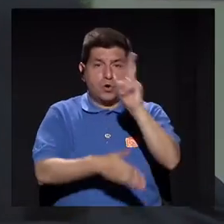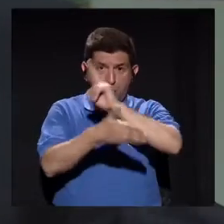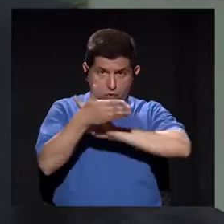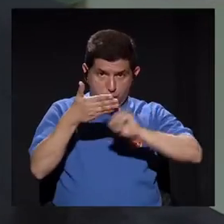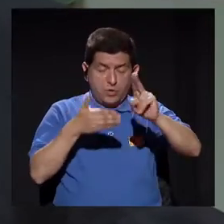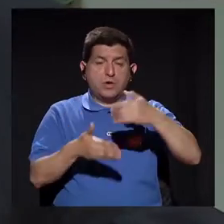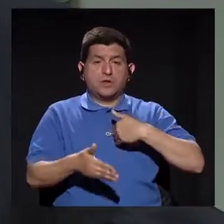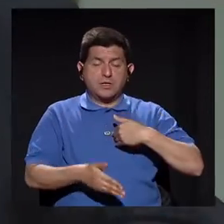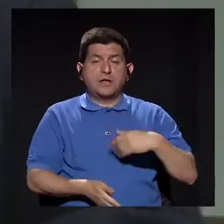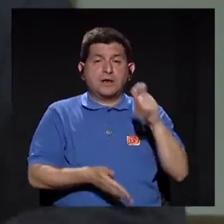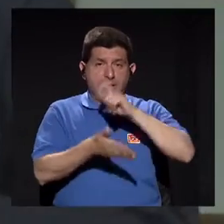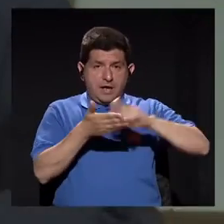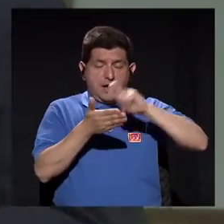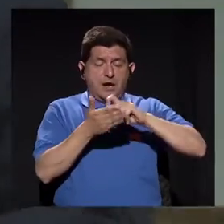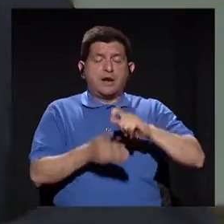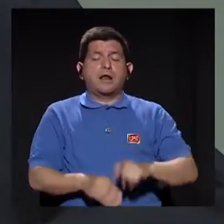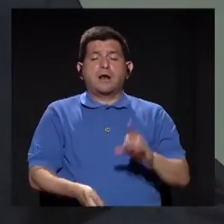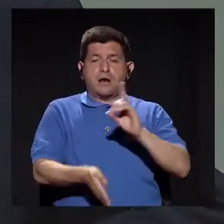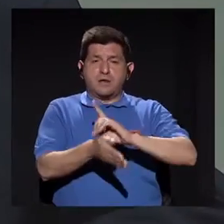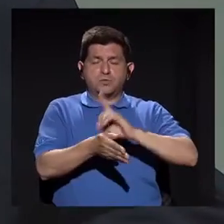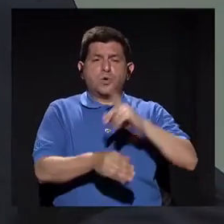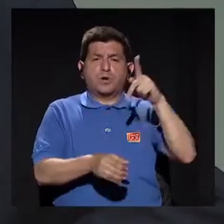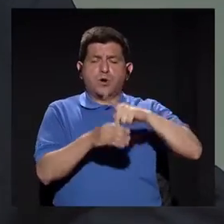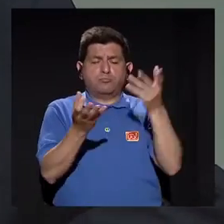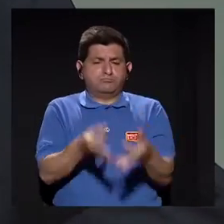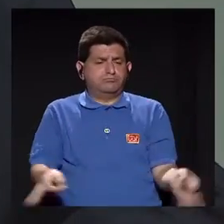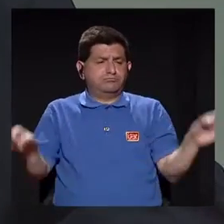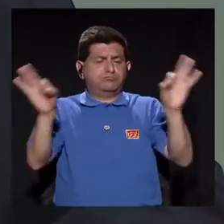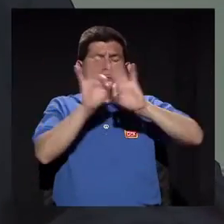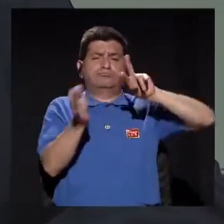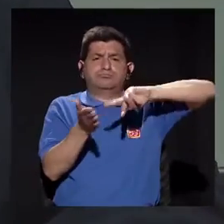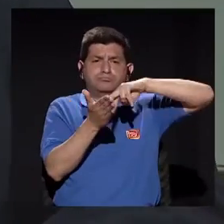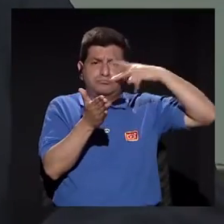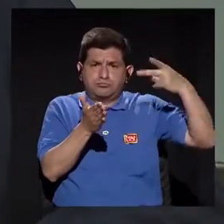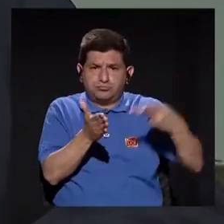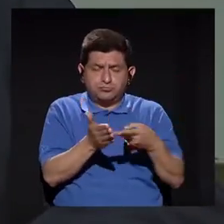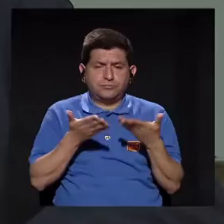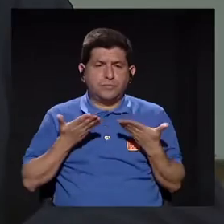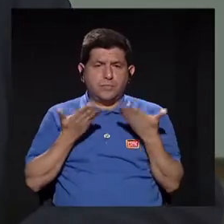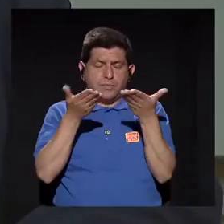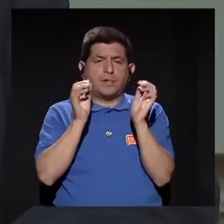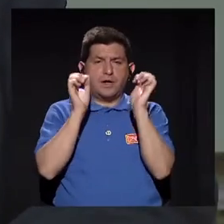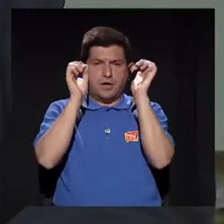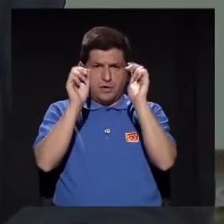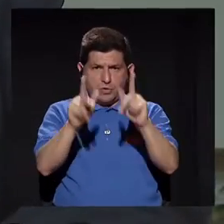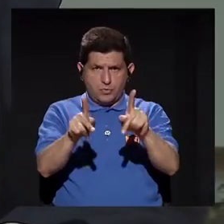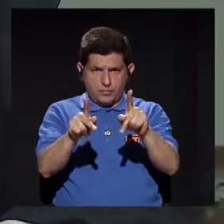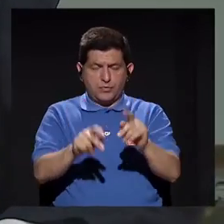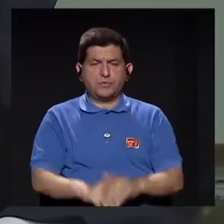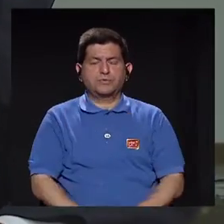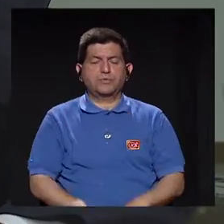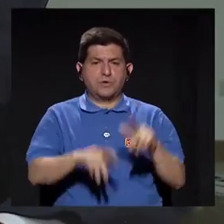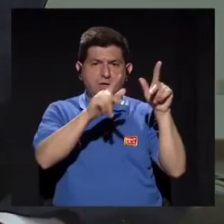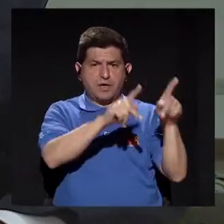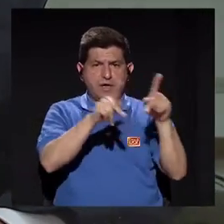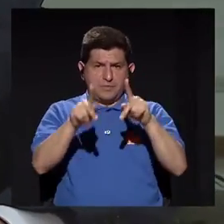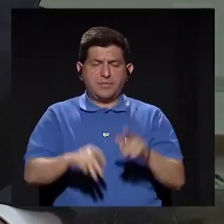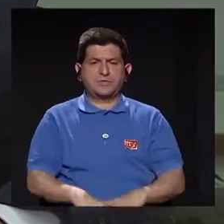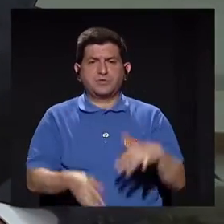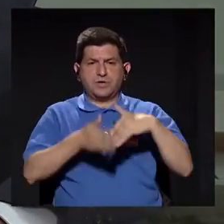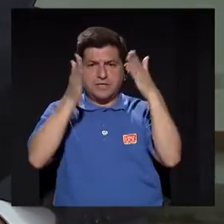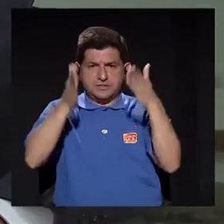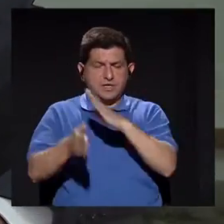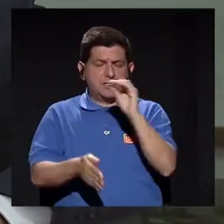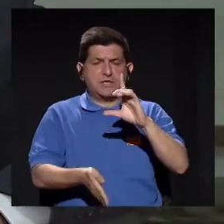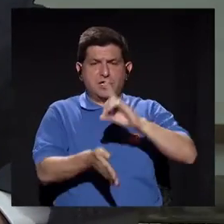universidad ha tenido a través de la Escuela de Medicina una participación esencial en lo que es brindar la oportunidad al residente y al